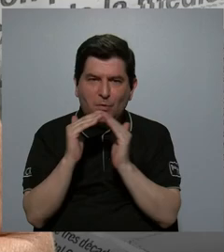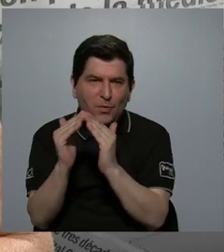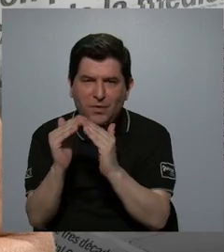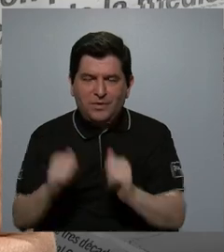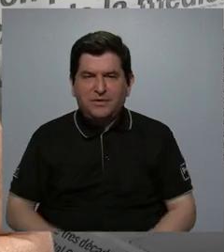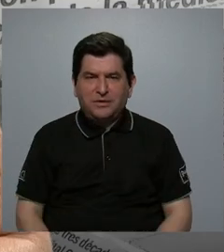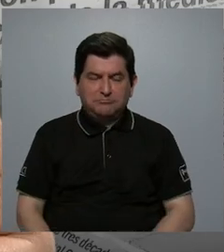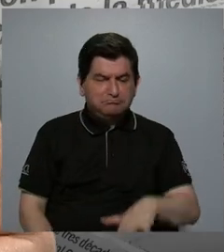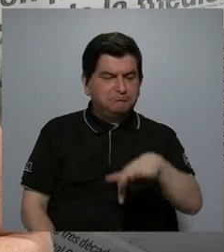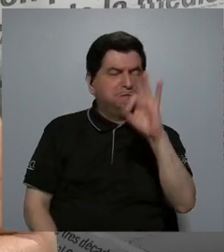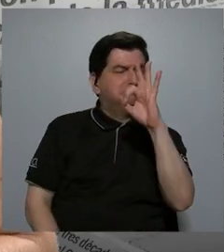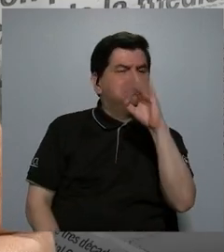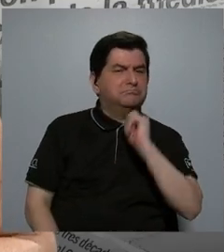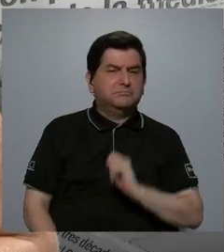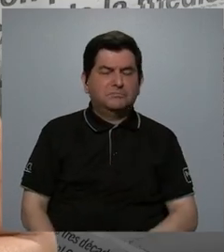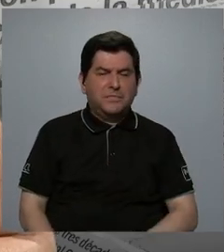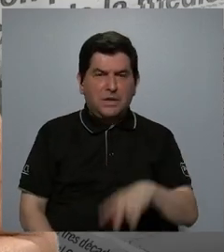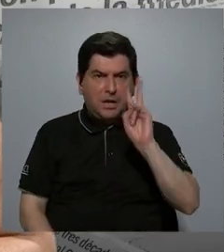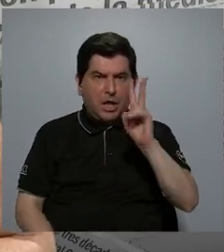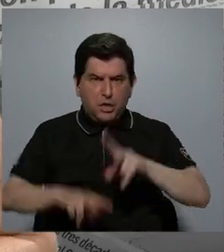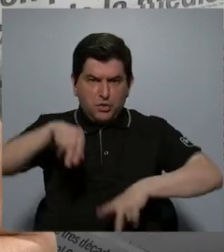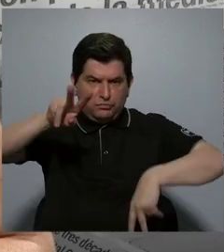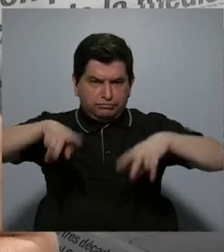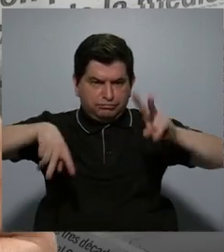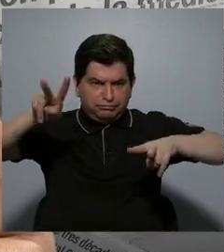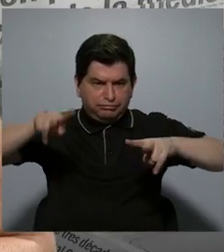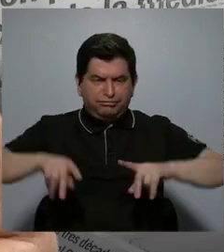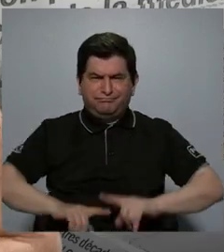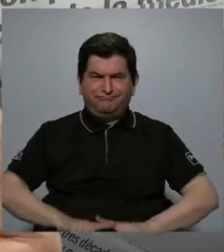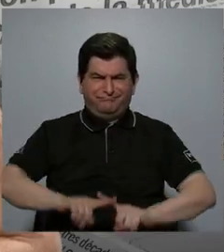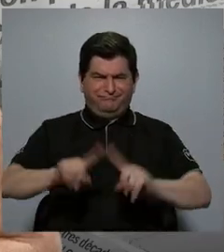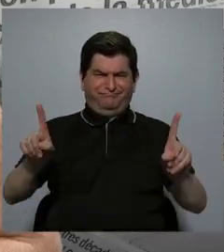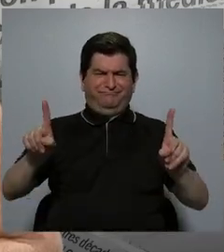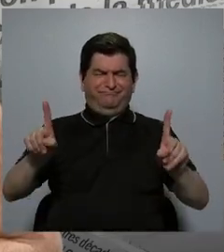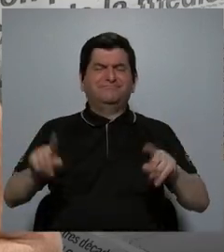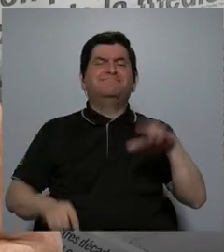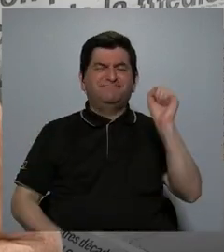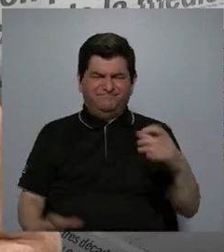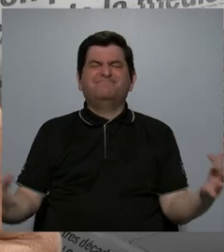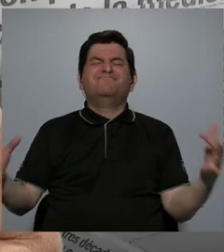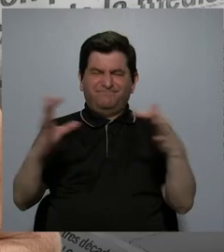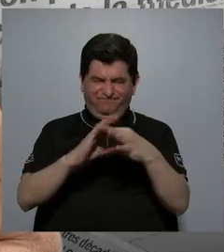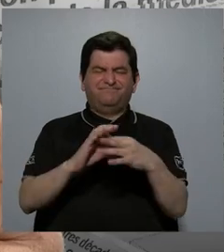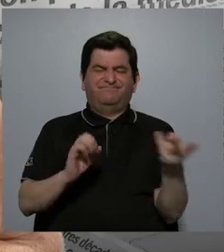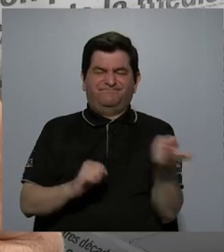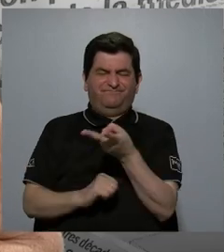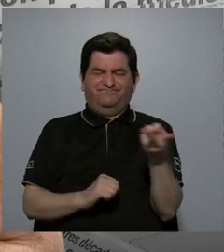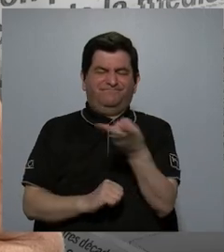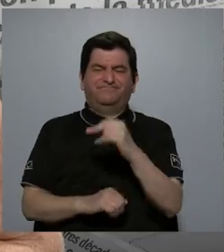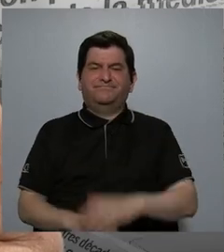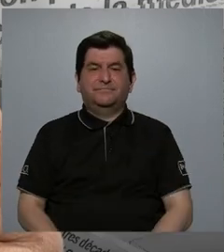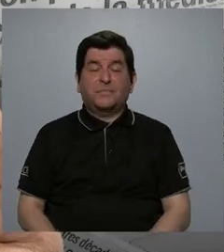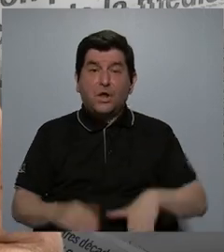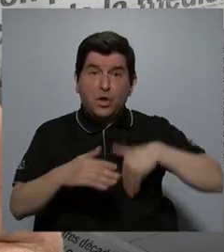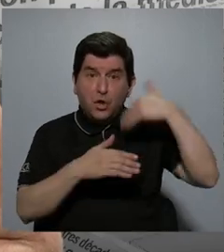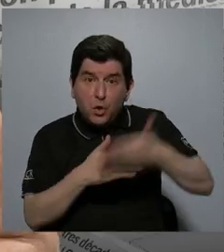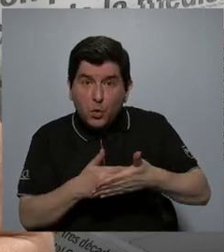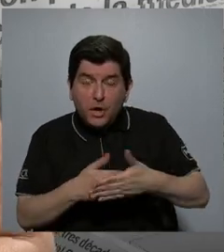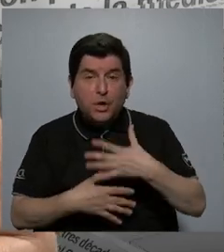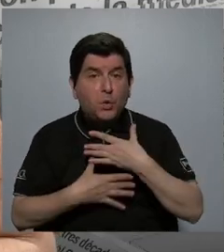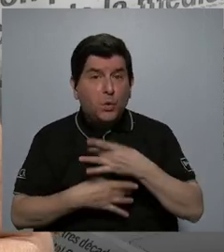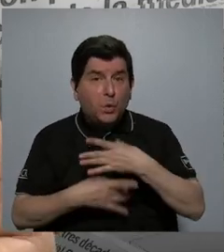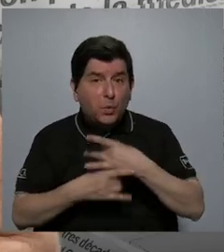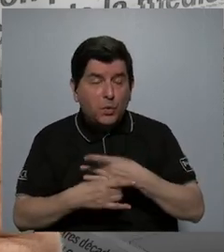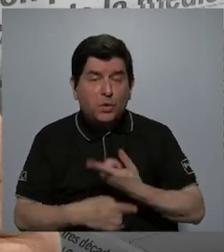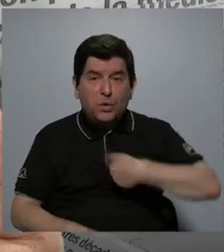podemos encontrar que esas dos variables, esas dos disparidades suelen estar relacionadas entre sí. Y luego también es interesante,